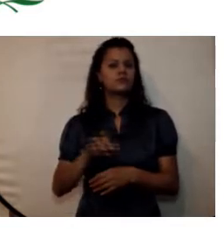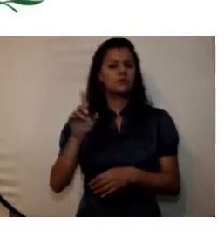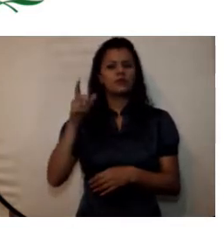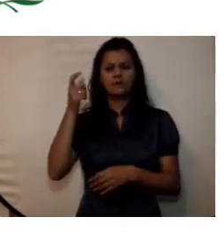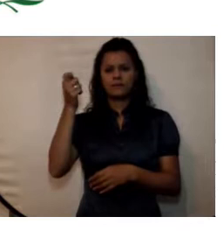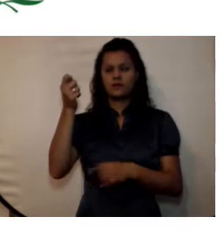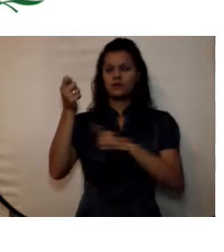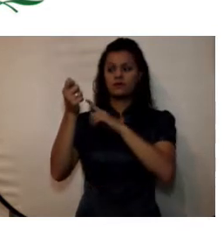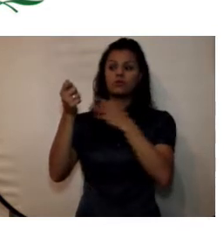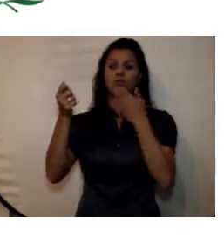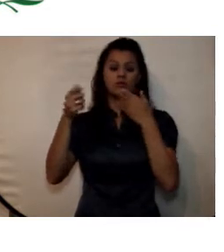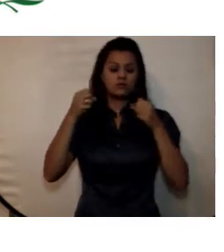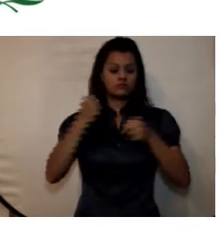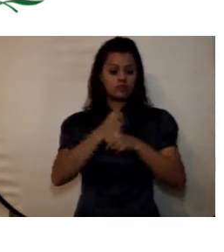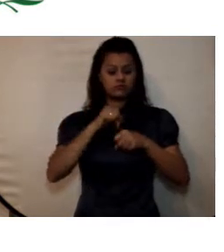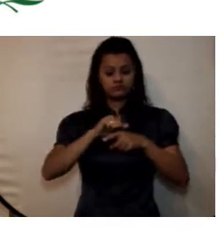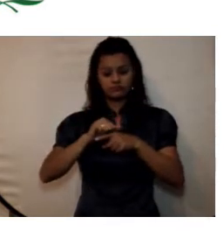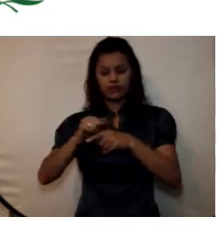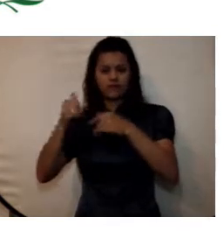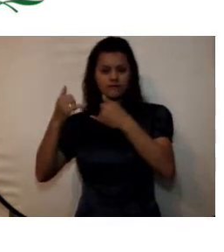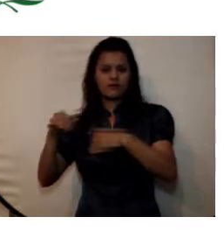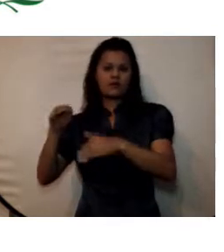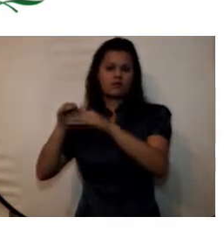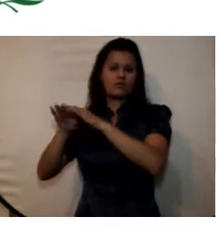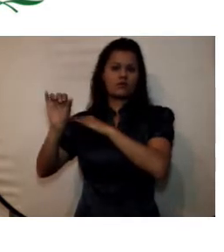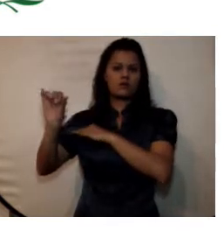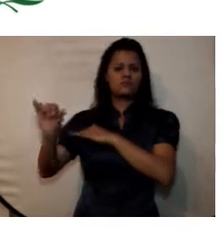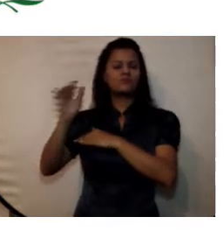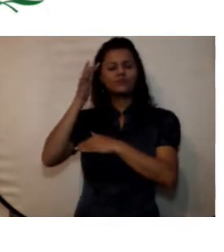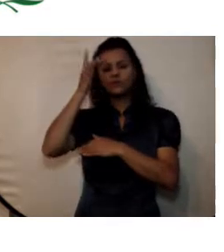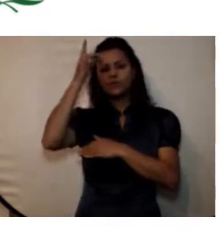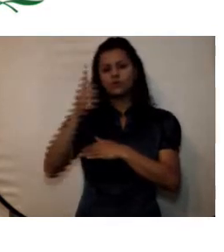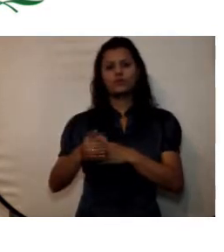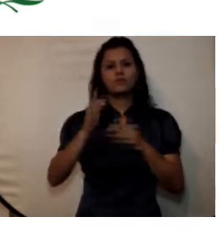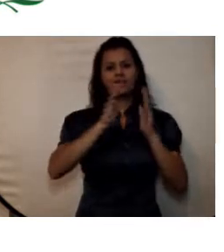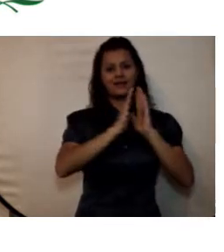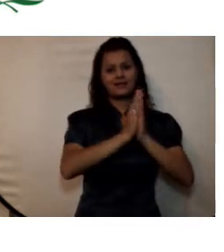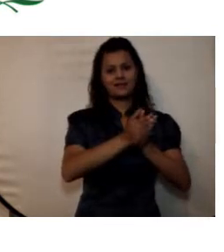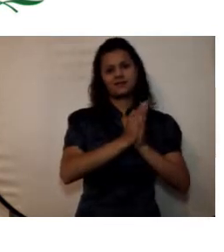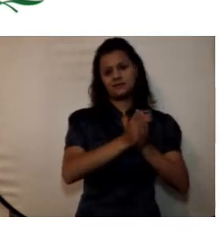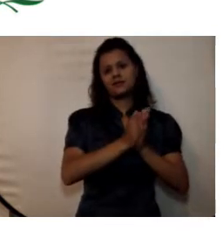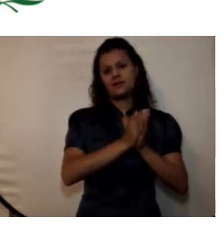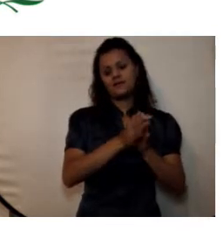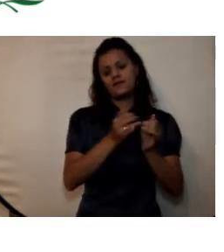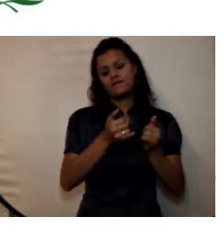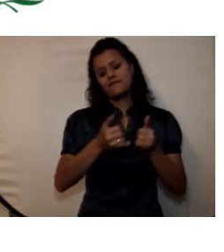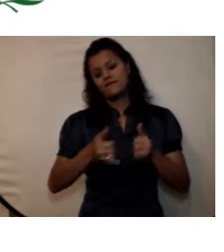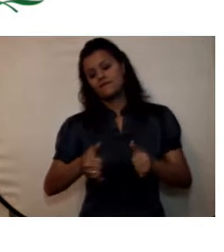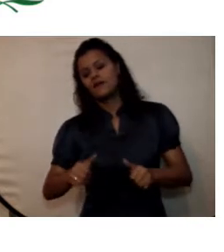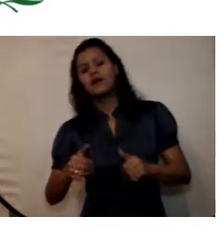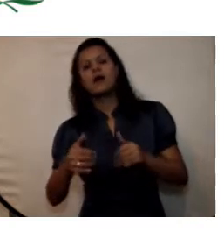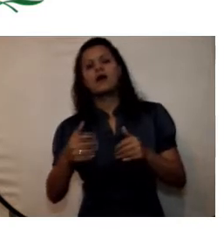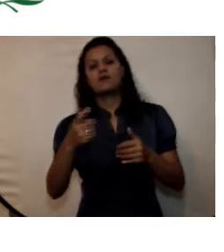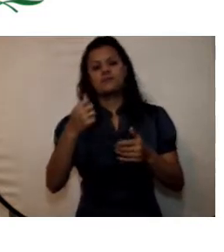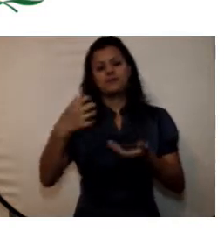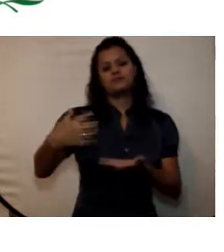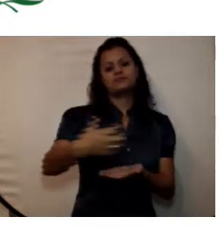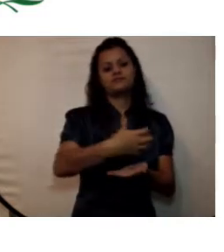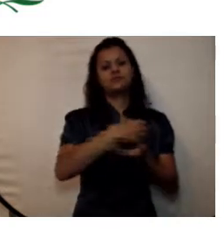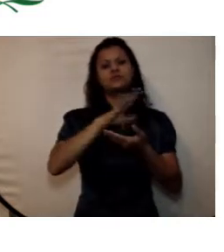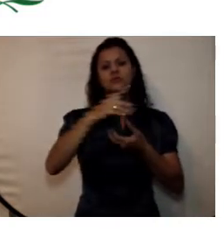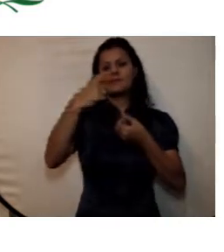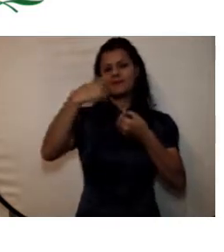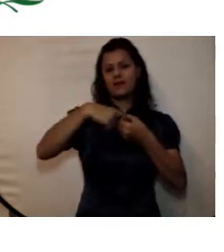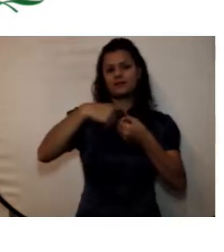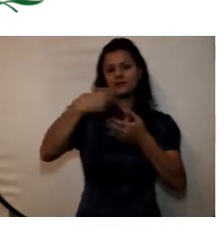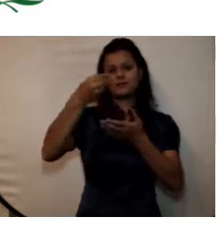porque en los últimos días de diciembre se reciben las matrículas parte de las matrículas correspondientes